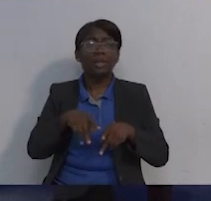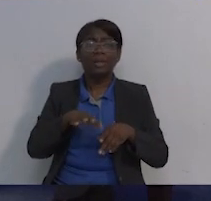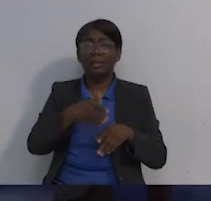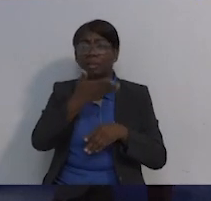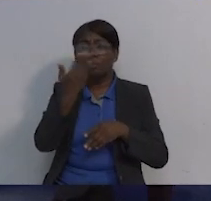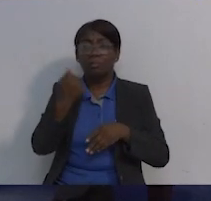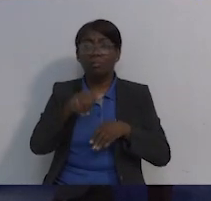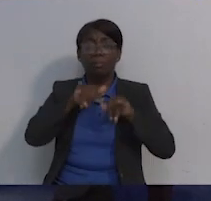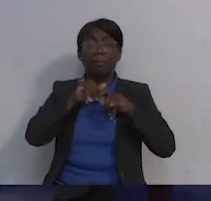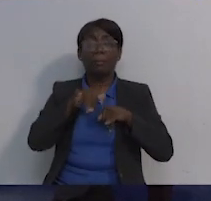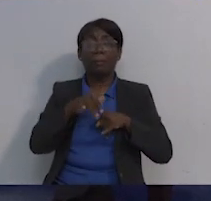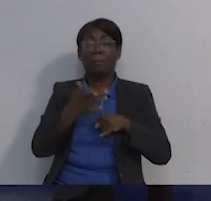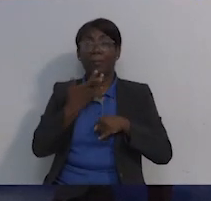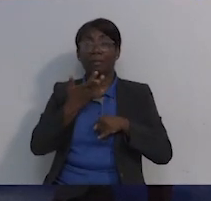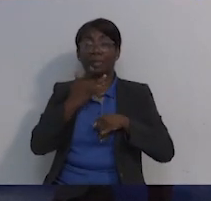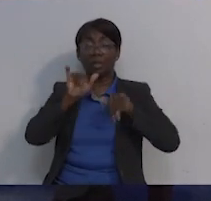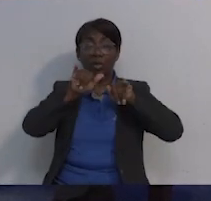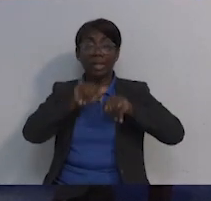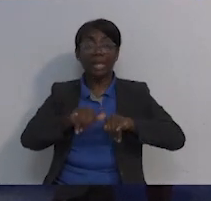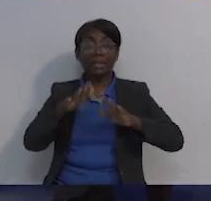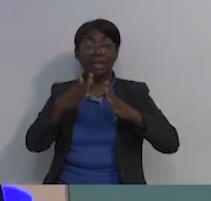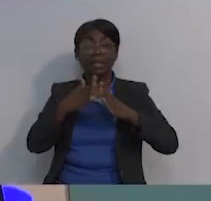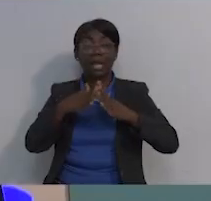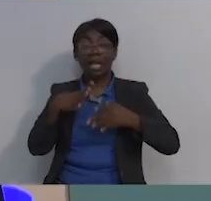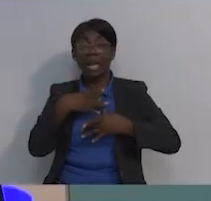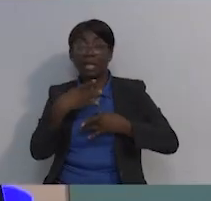la gente como que se descuida un poquito de la salud.